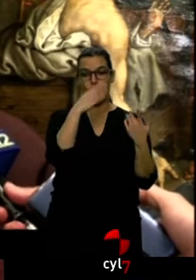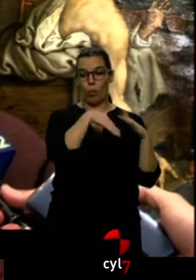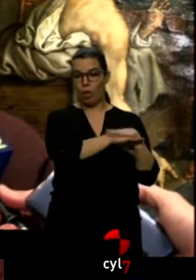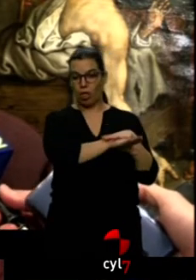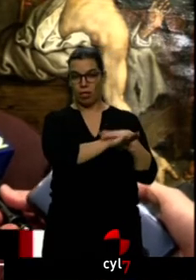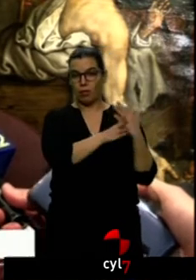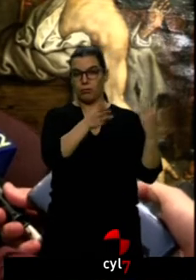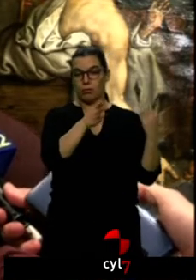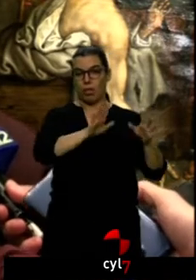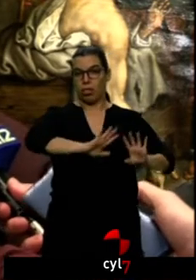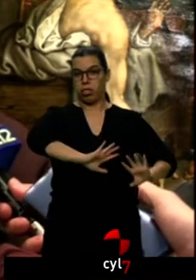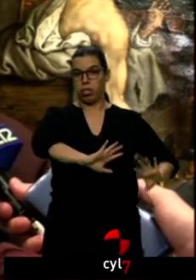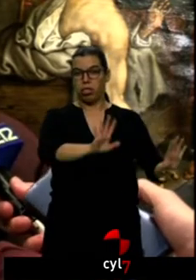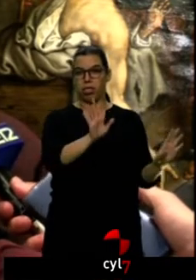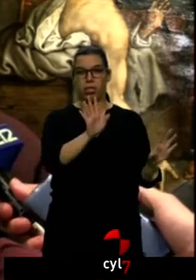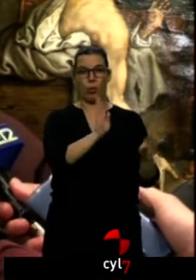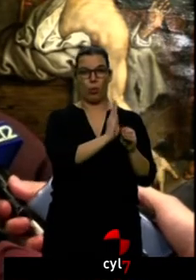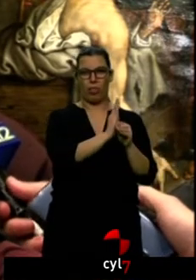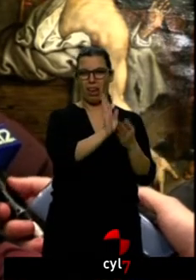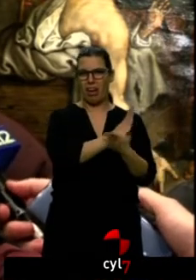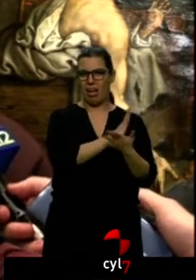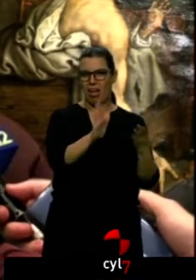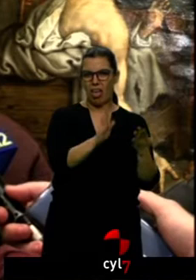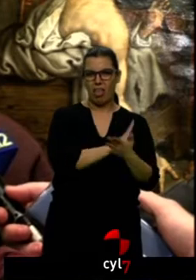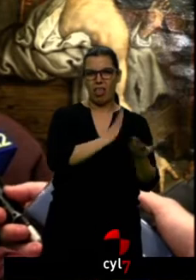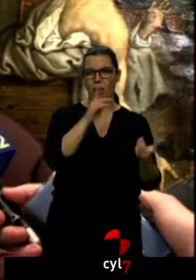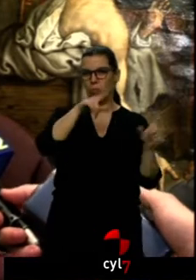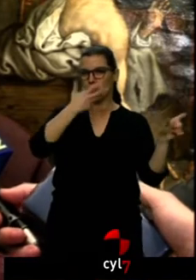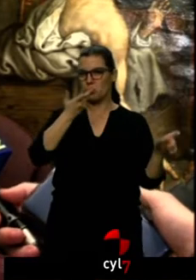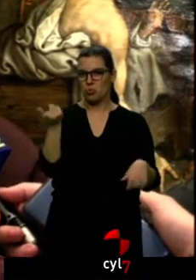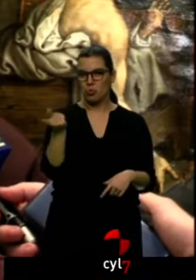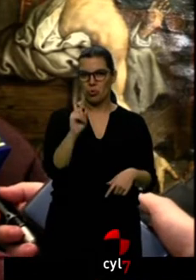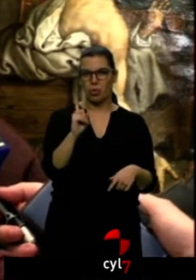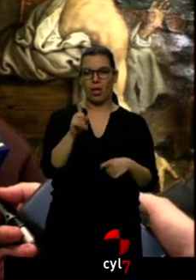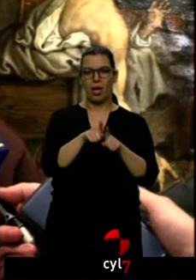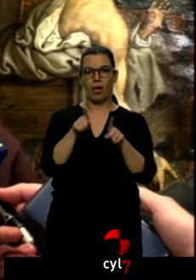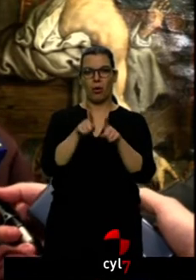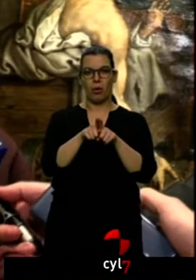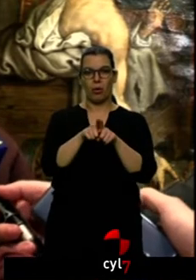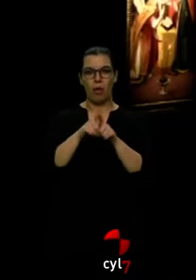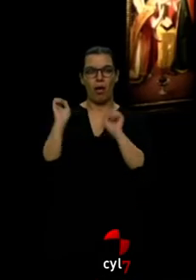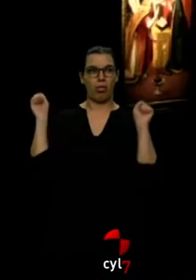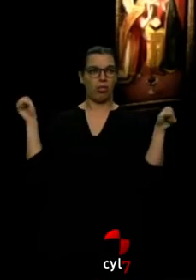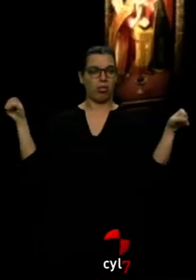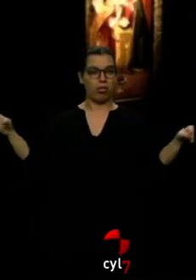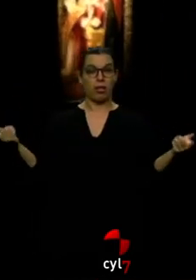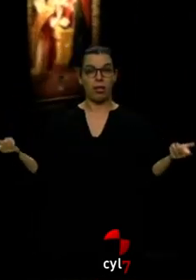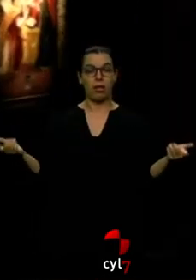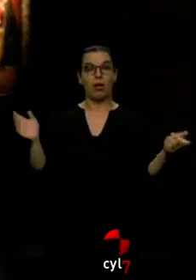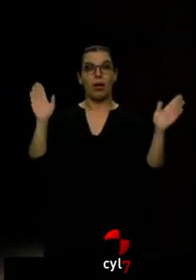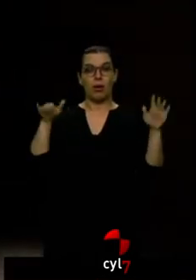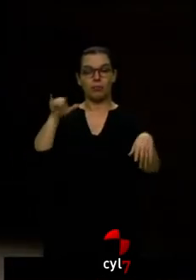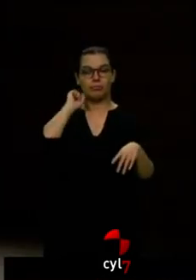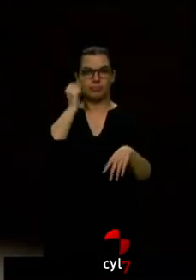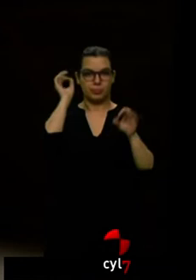Catedral, no bien tratadas, desconocidas. La gente pasaba, no sabían lo que tenemos. Y junto a la obra